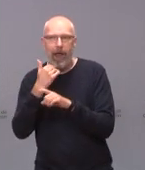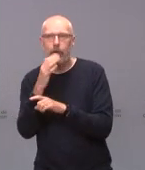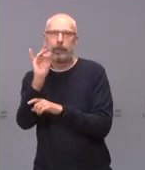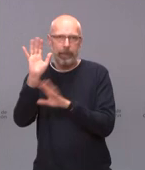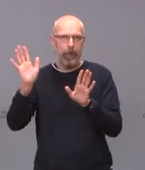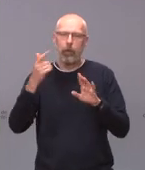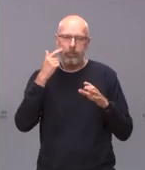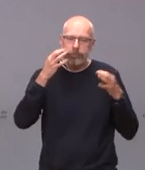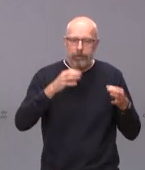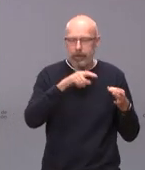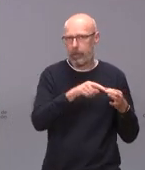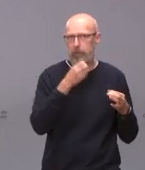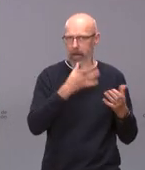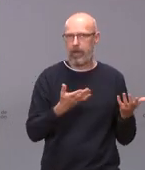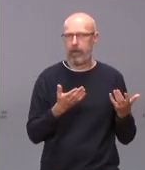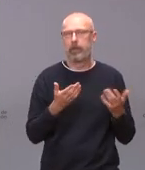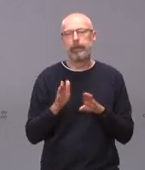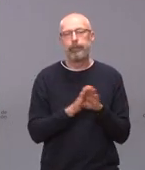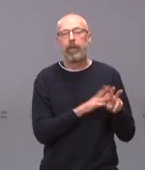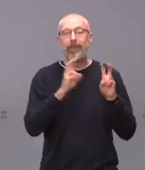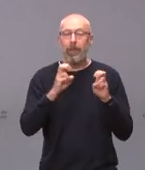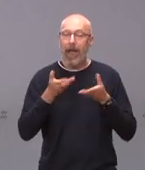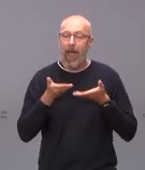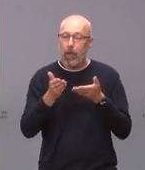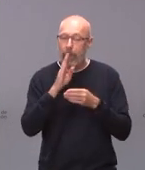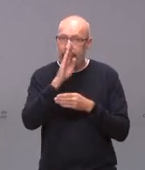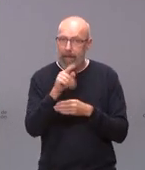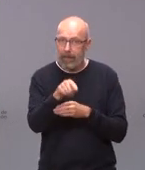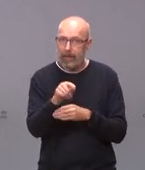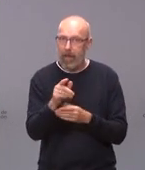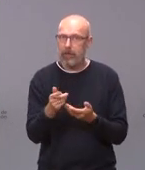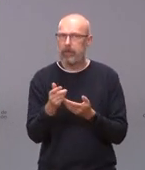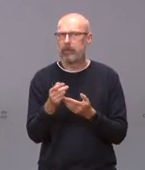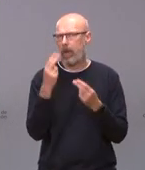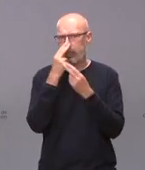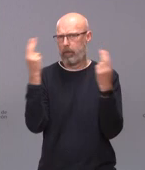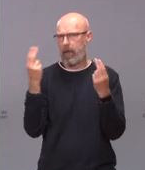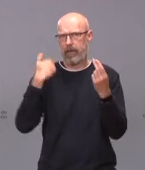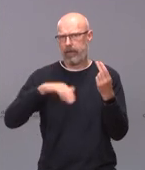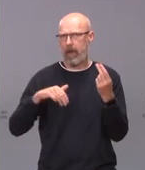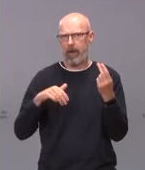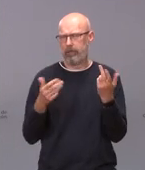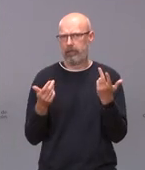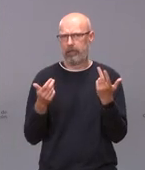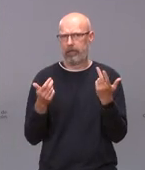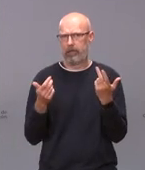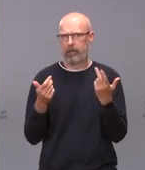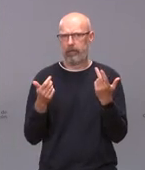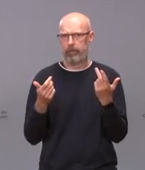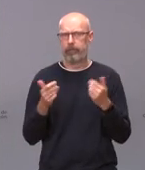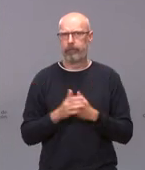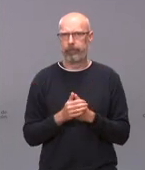con respecto a lo que ha ocurrido con las ayudas directas bueno están publicadas reiteradamente publicadas le mandaremos